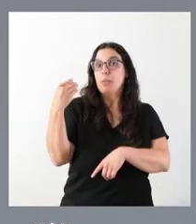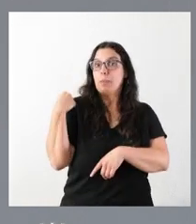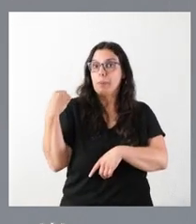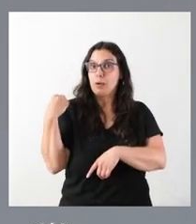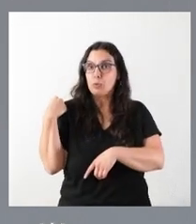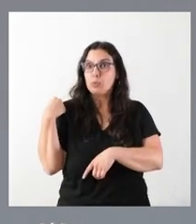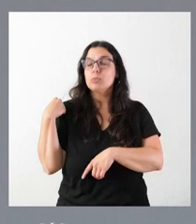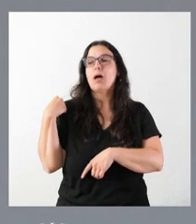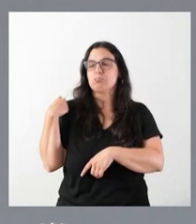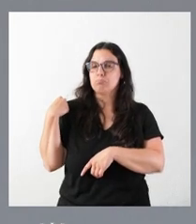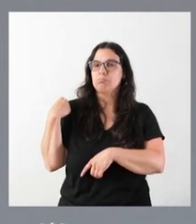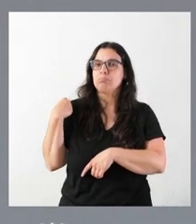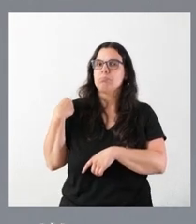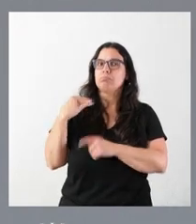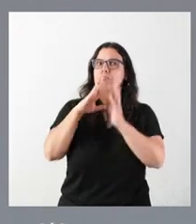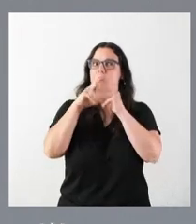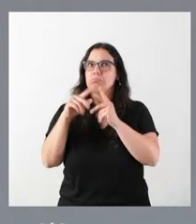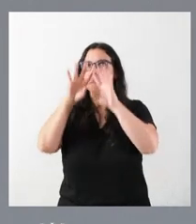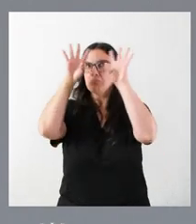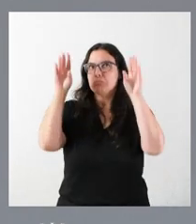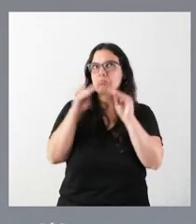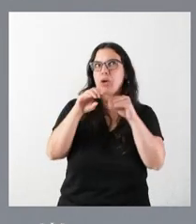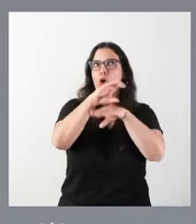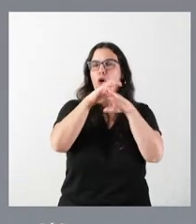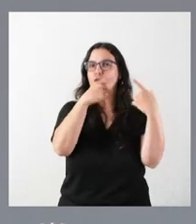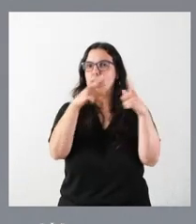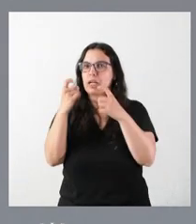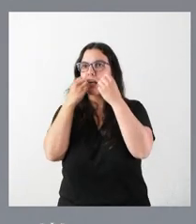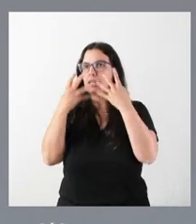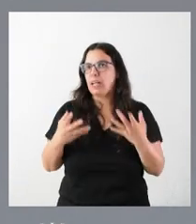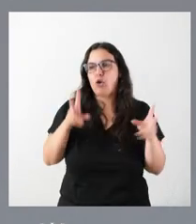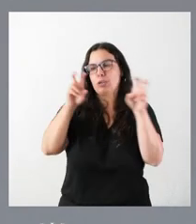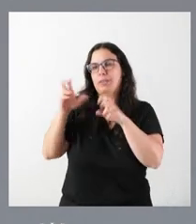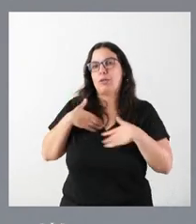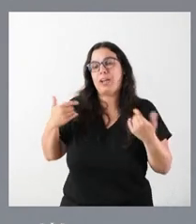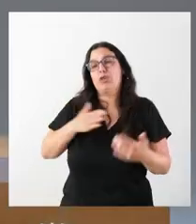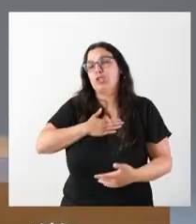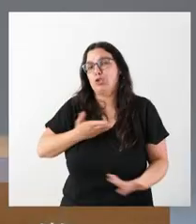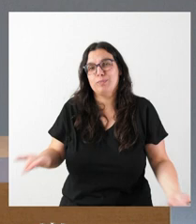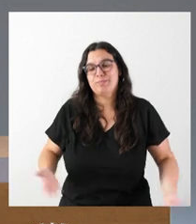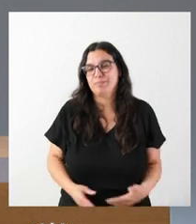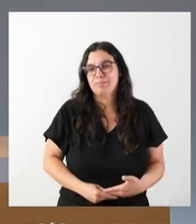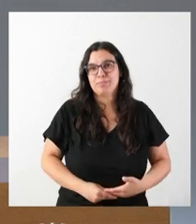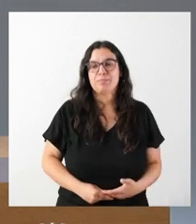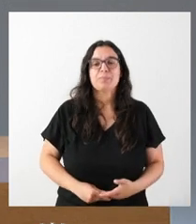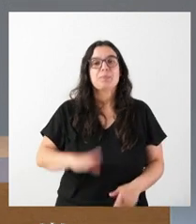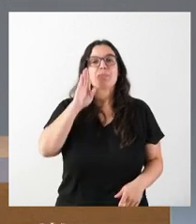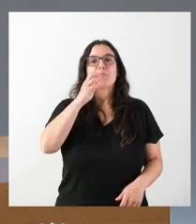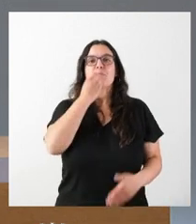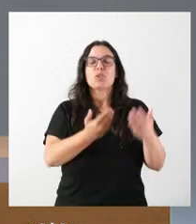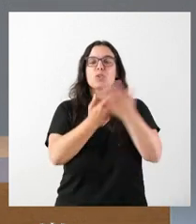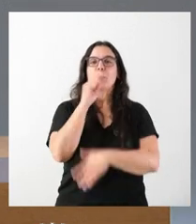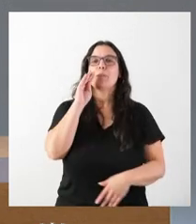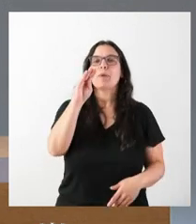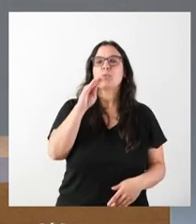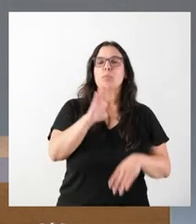esos balances en relación a las consejerías como a cualquier otra cuestión. Lo siento mucho. Hola, buenos días. Pregunta para